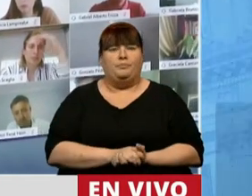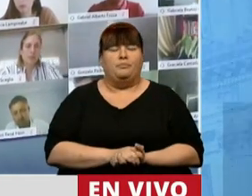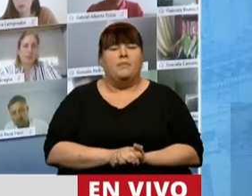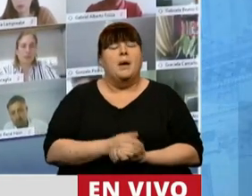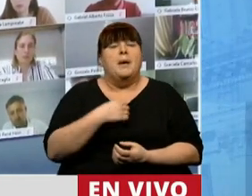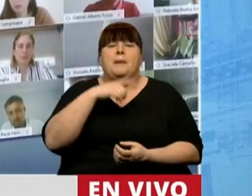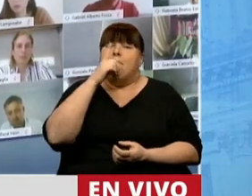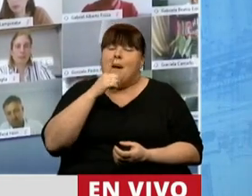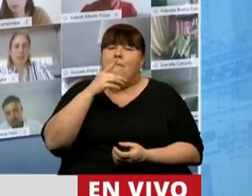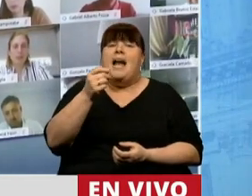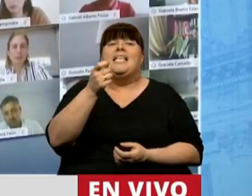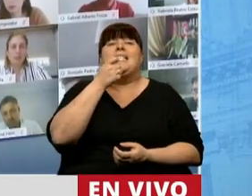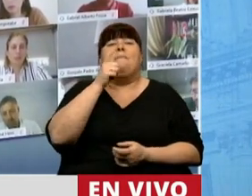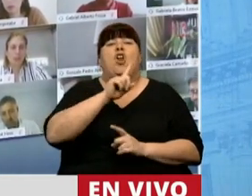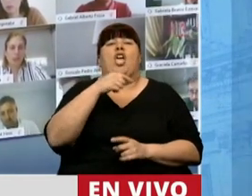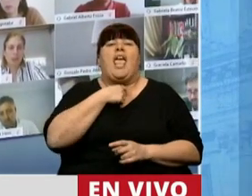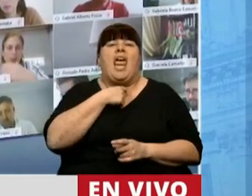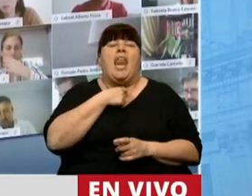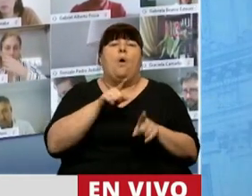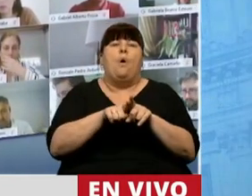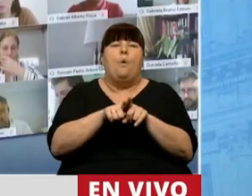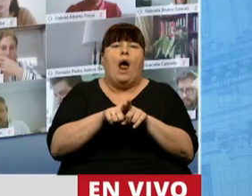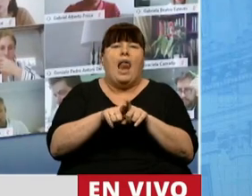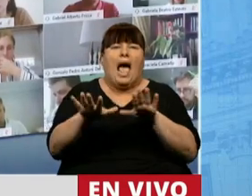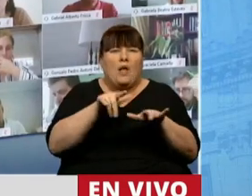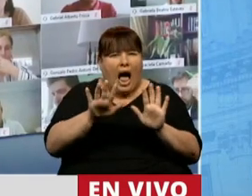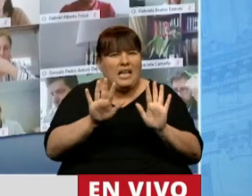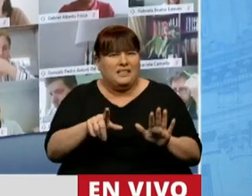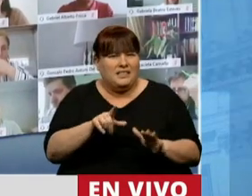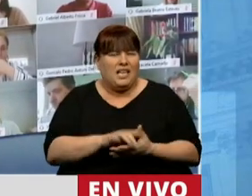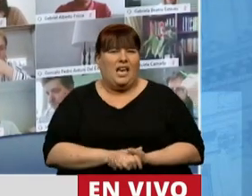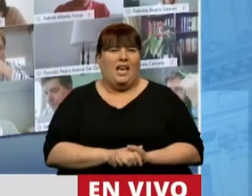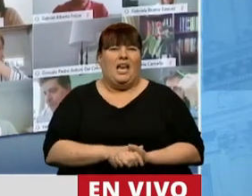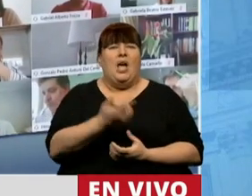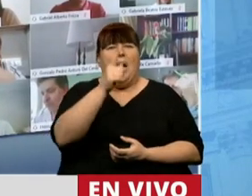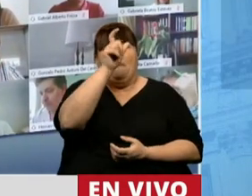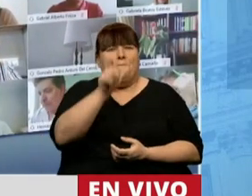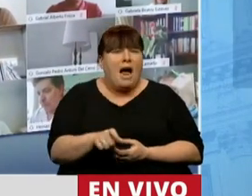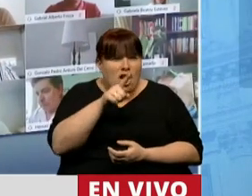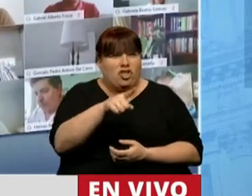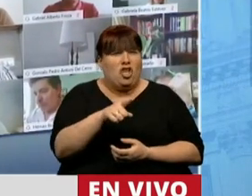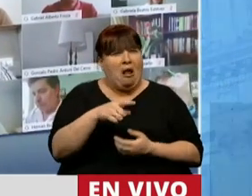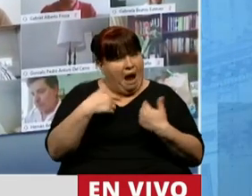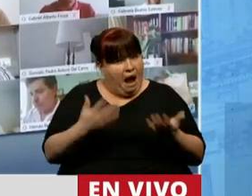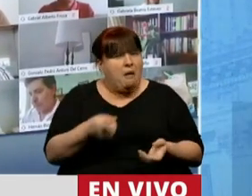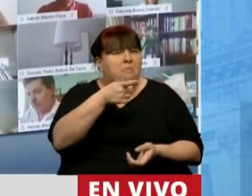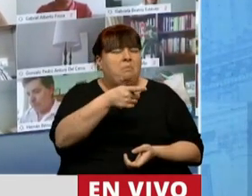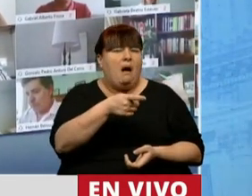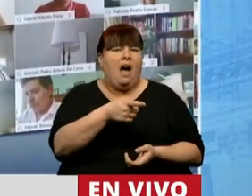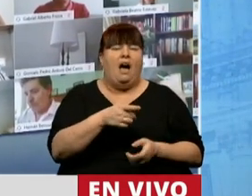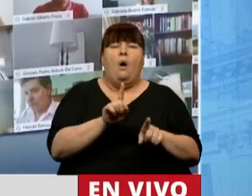Me parece que para que no desemboquemos en situaciones como esta, donde esta persona se atribuye